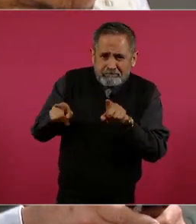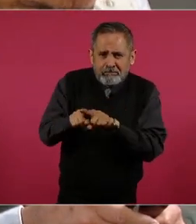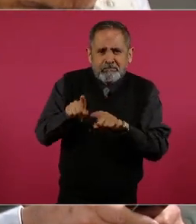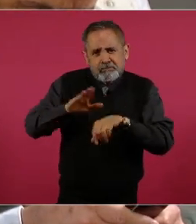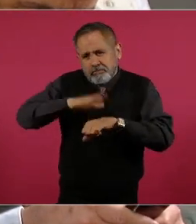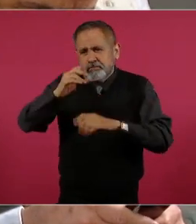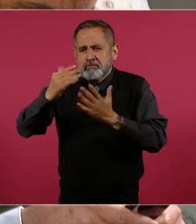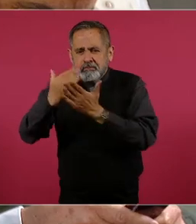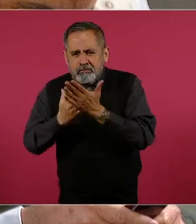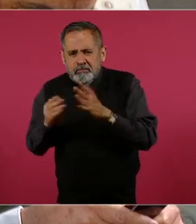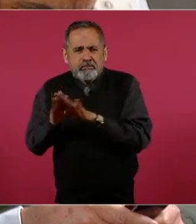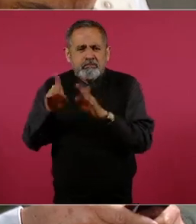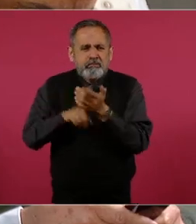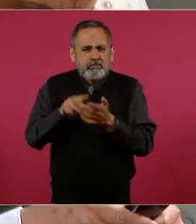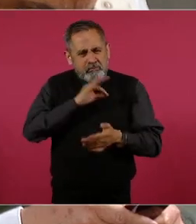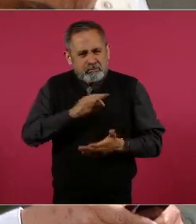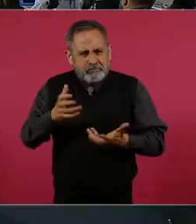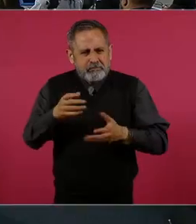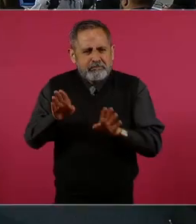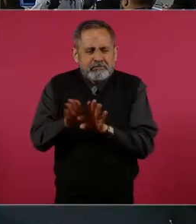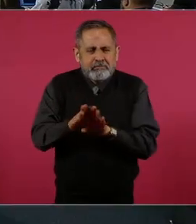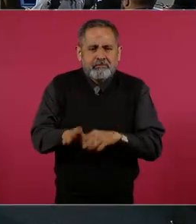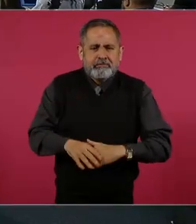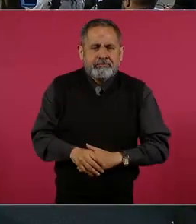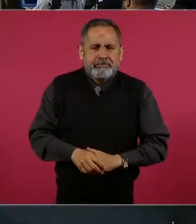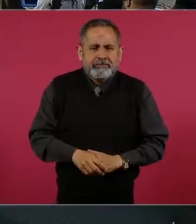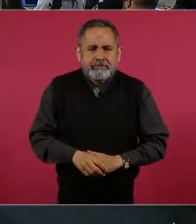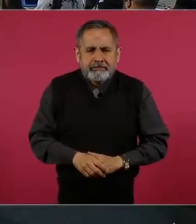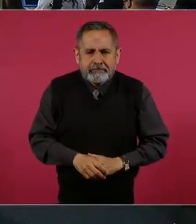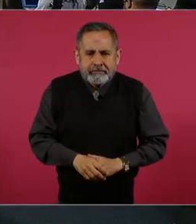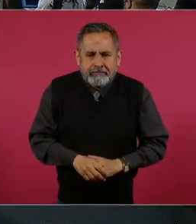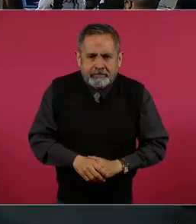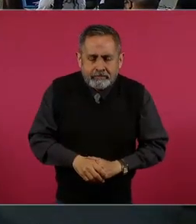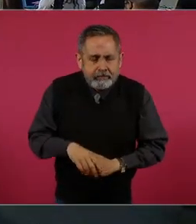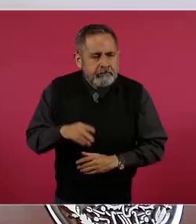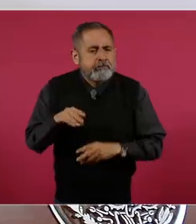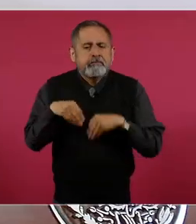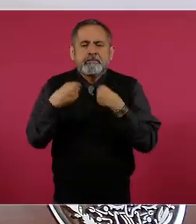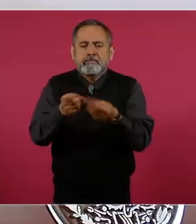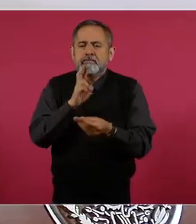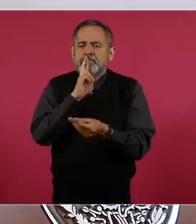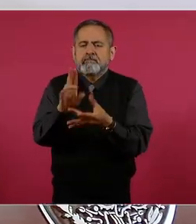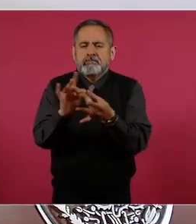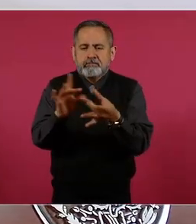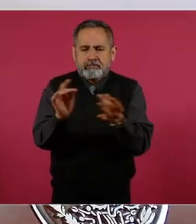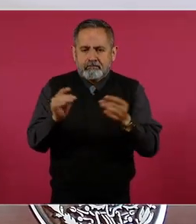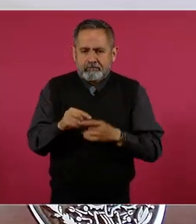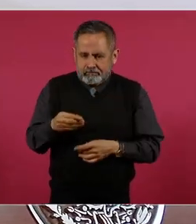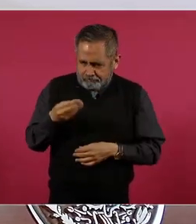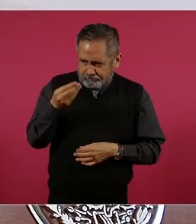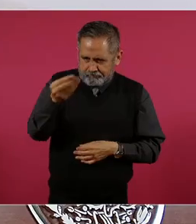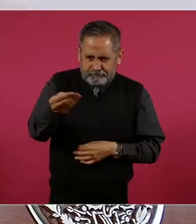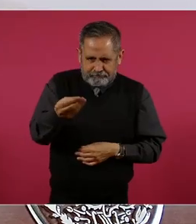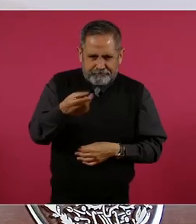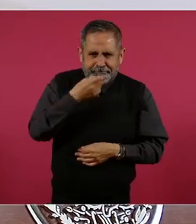menos o con cuánto podría realizarse? Pues le voy a dar el remedio y el trapito